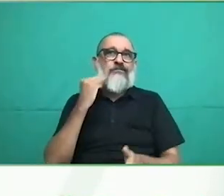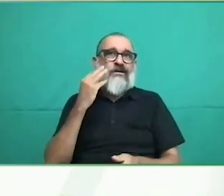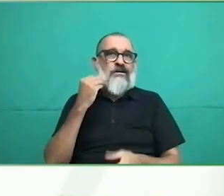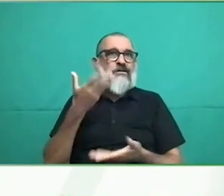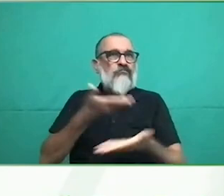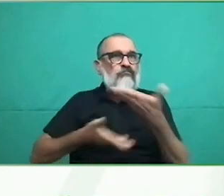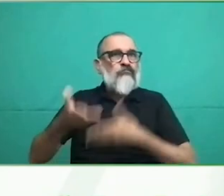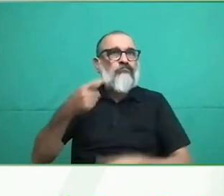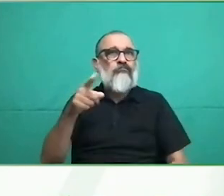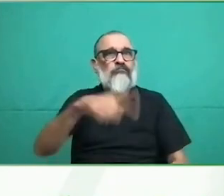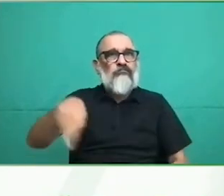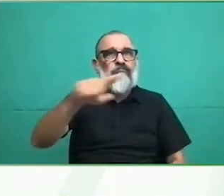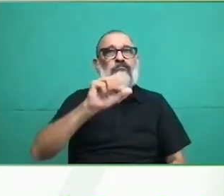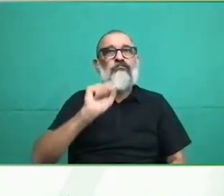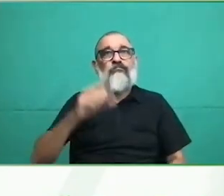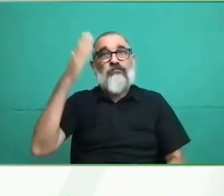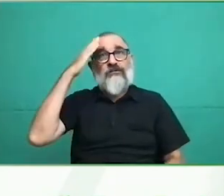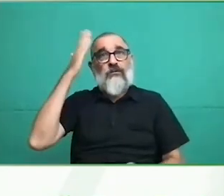Muchas gracias.